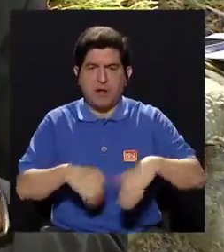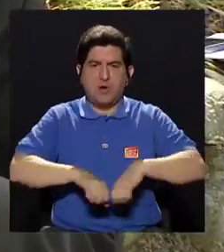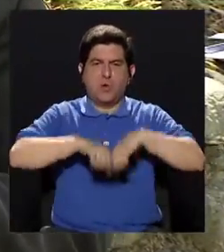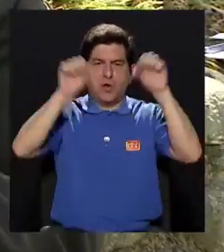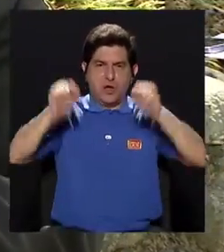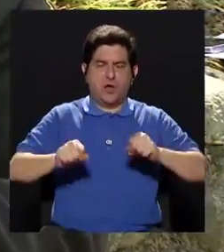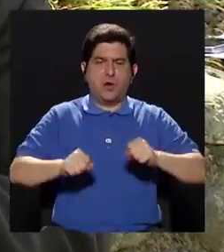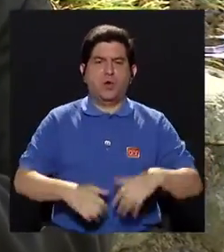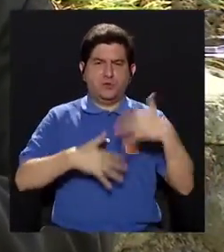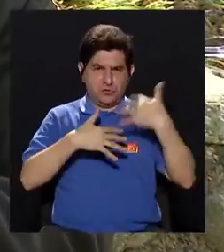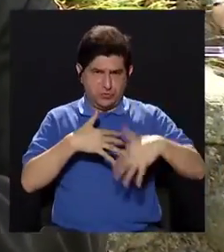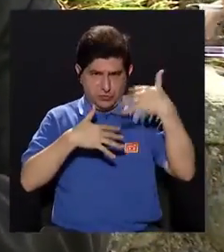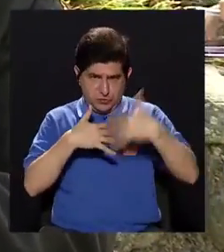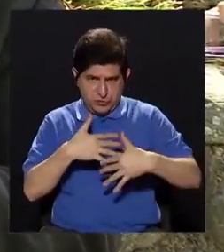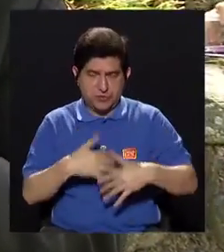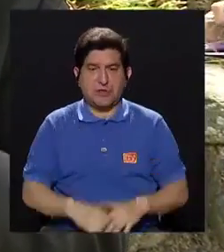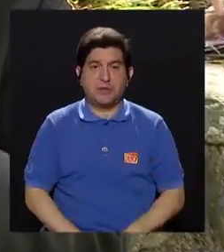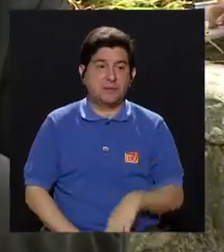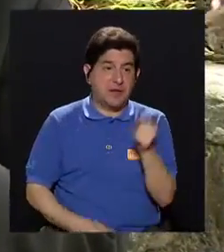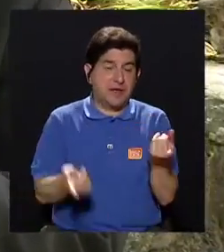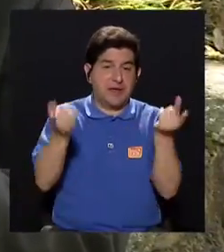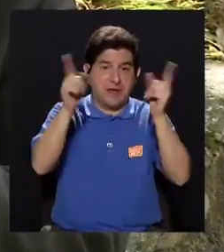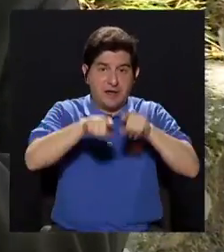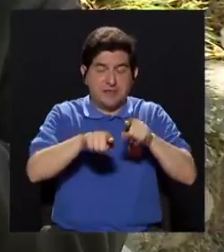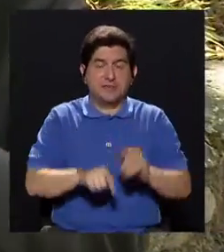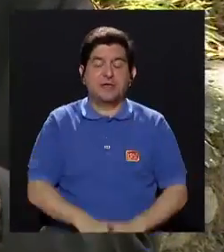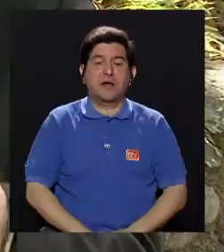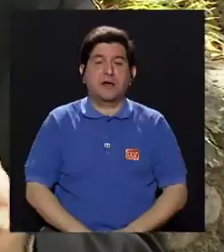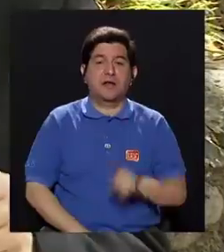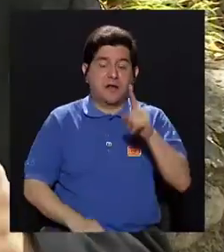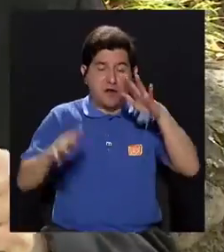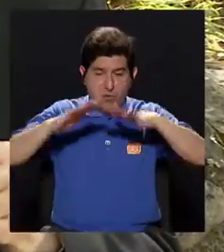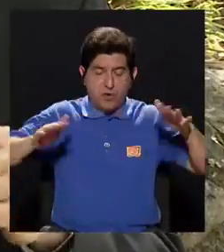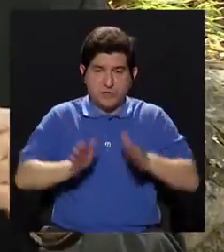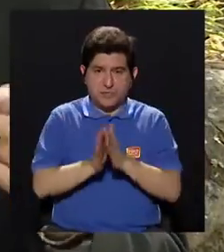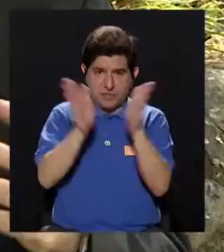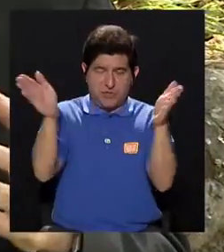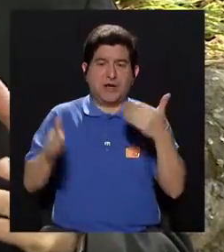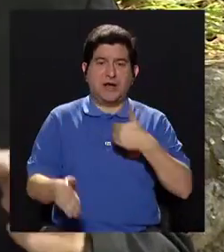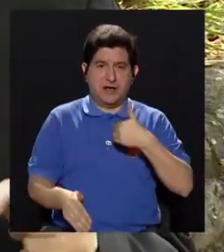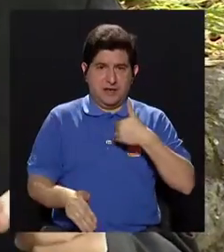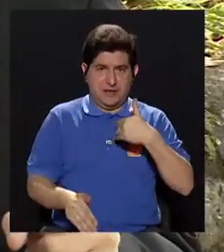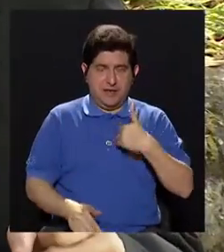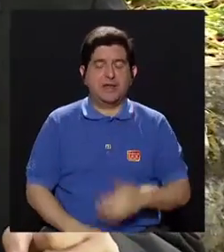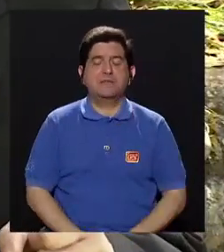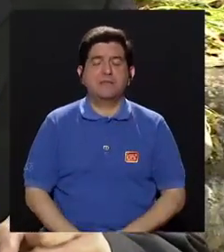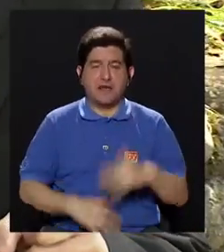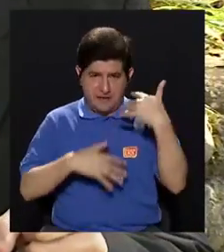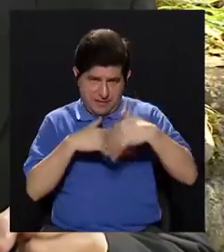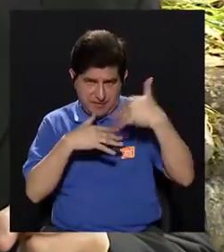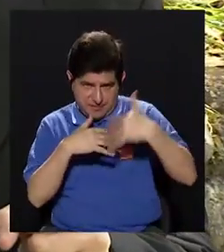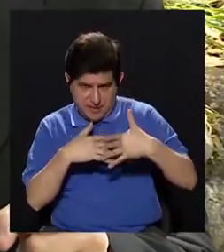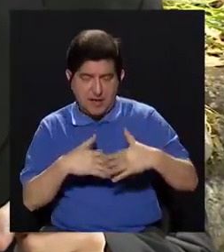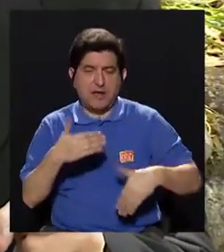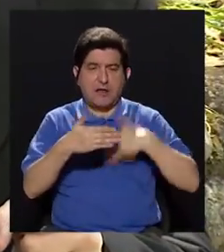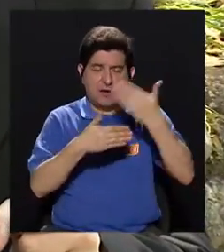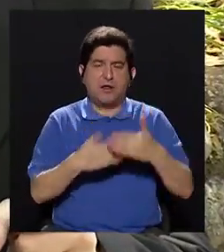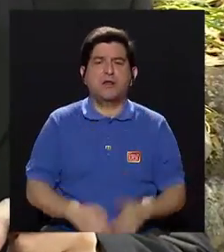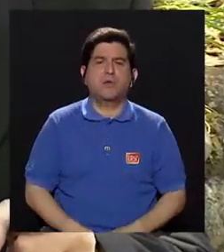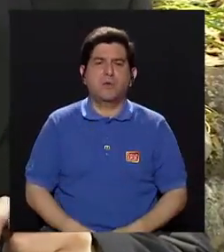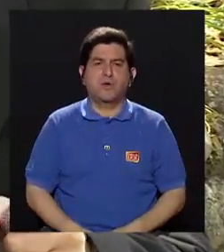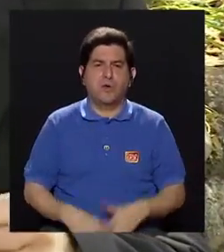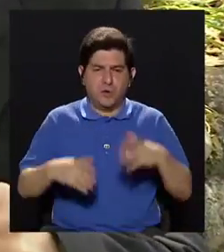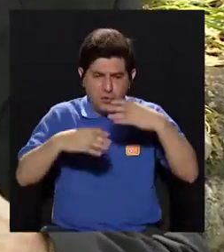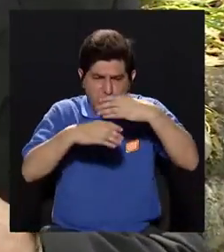circulatorio, que en el caso de los insectos es una cavidad general llena de sangre, que en este caso se conoce como molinfa, y luego se da esa concentración